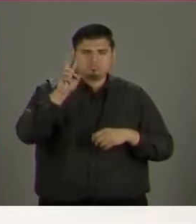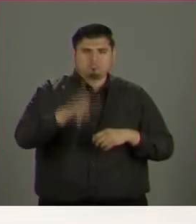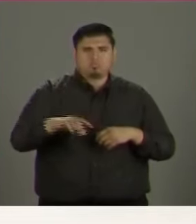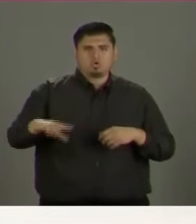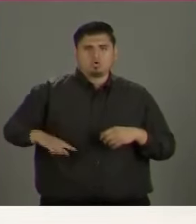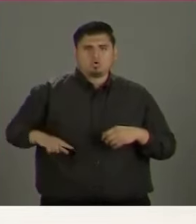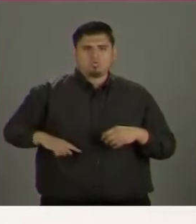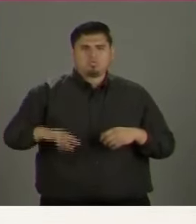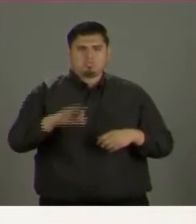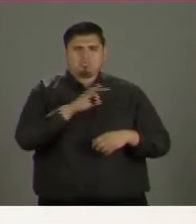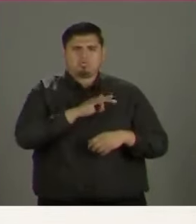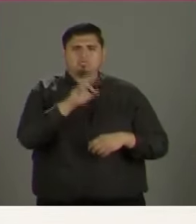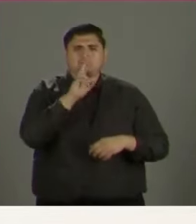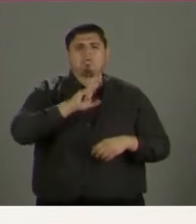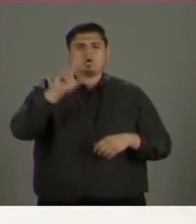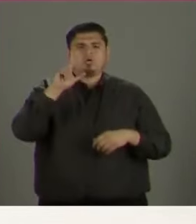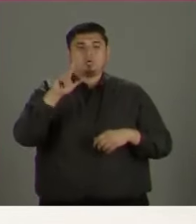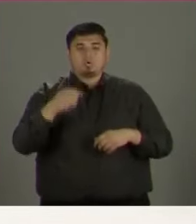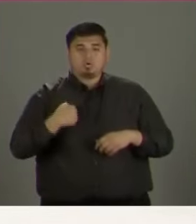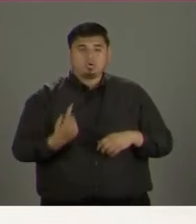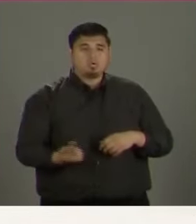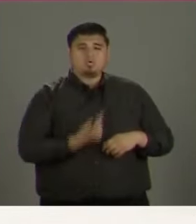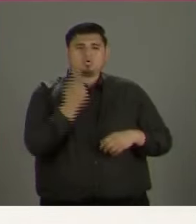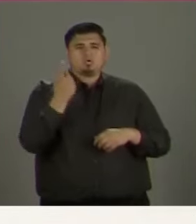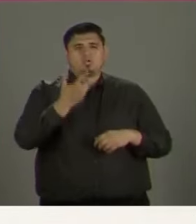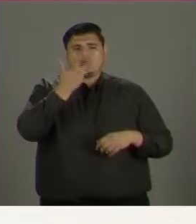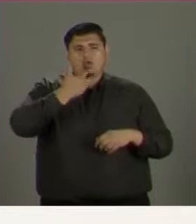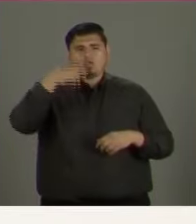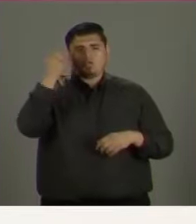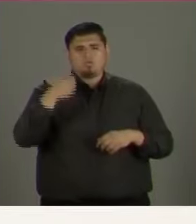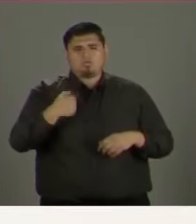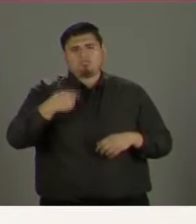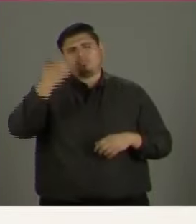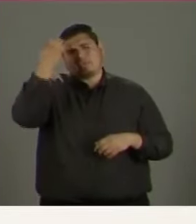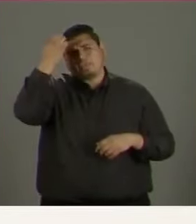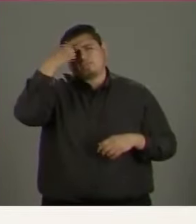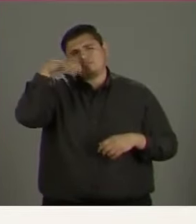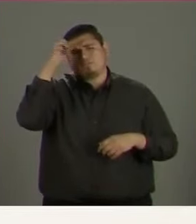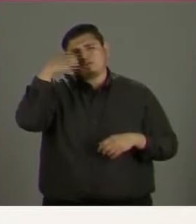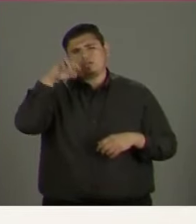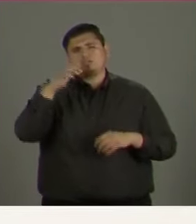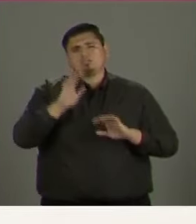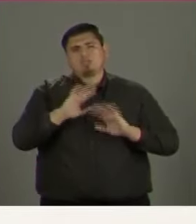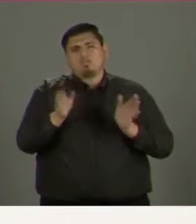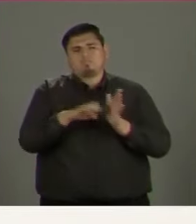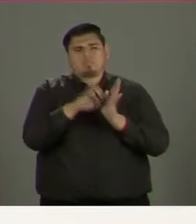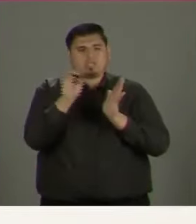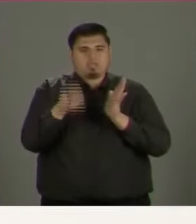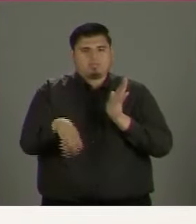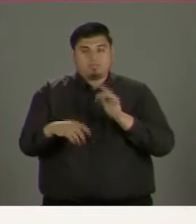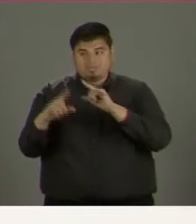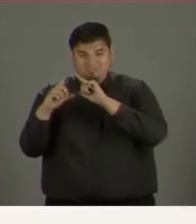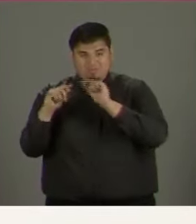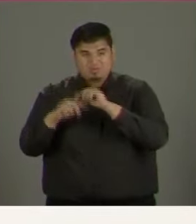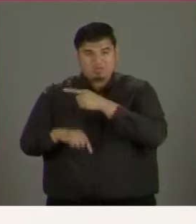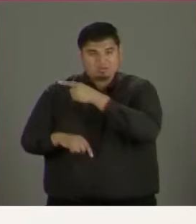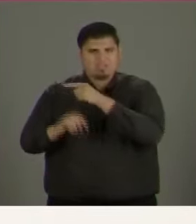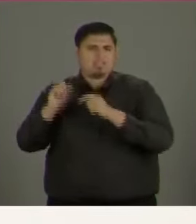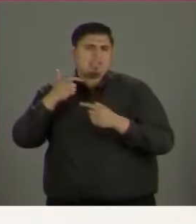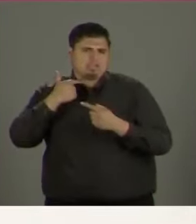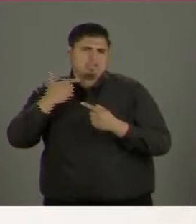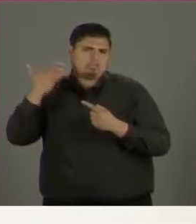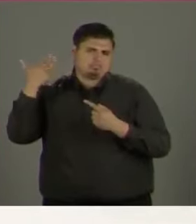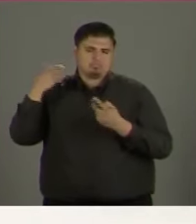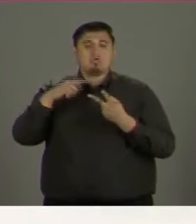el único candidato en la boleta que tiene la experiencia de gobierno. Ya lo hice en Zapopan, ya lo hice en Guadalajara, dos de las